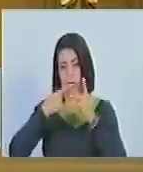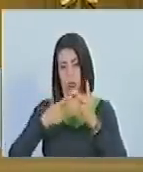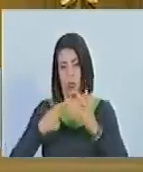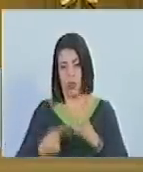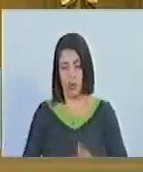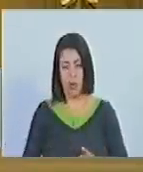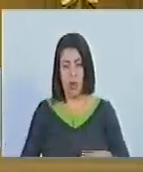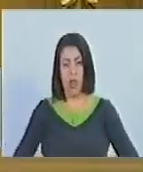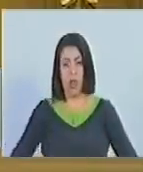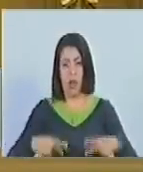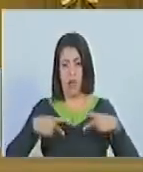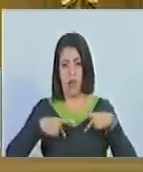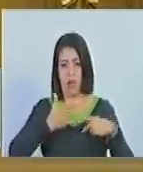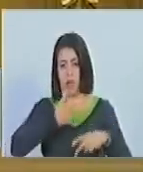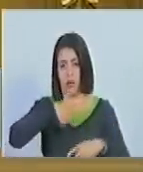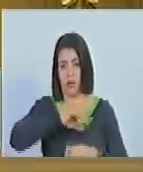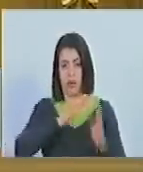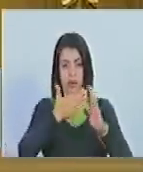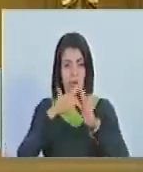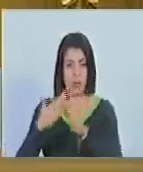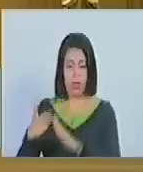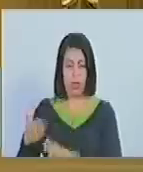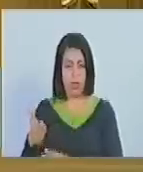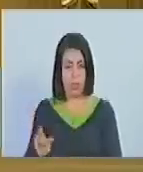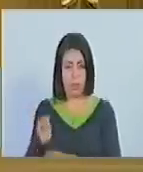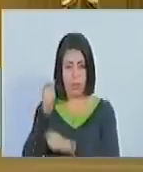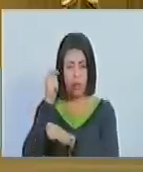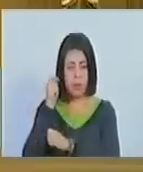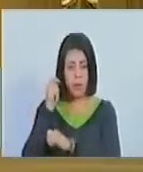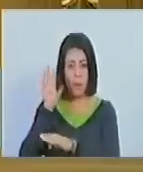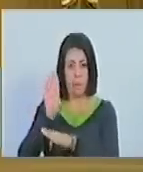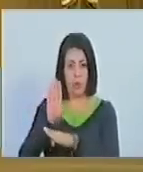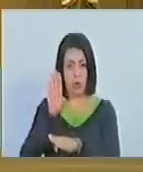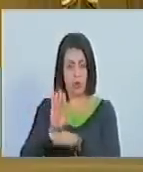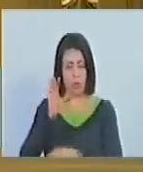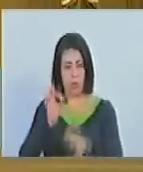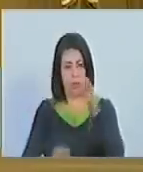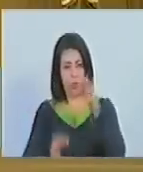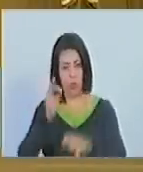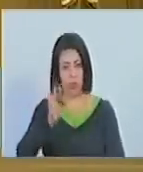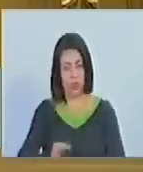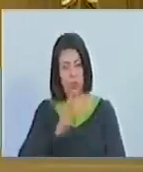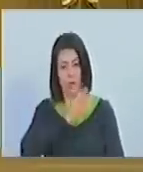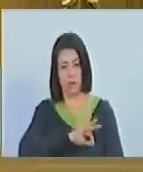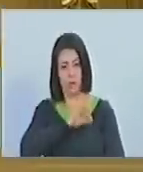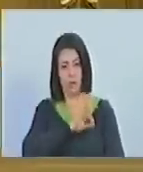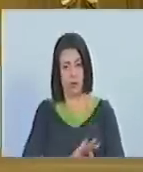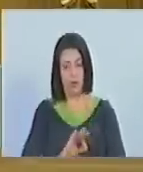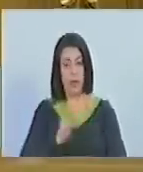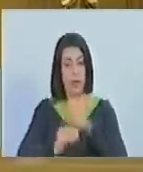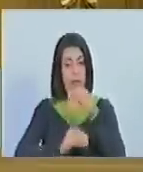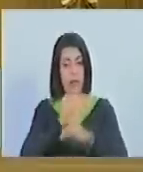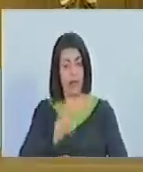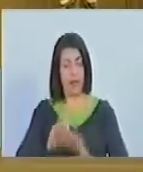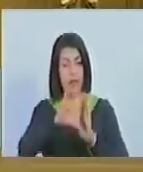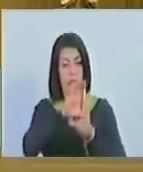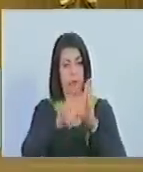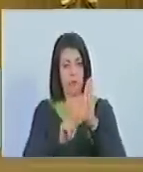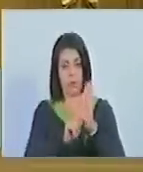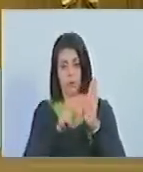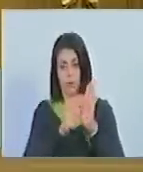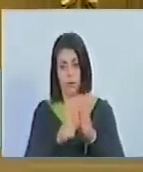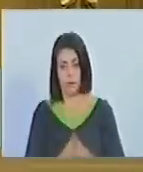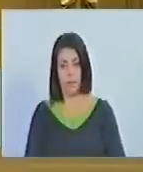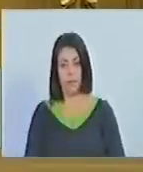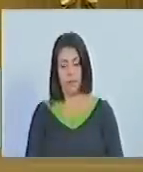de vida para nuestras comunidades pesqueras bajo el amparo de justicia social contenida en nuestra carta magna